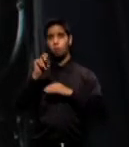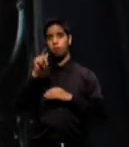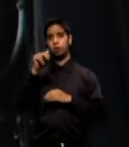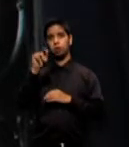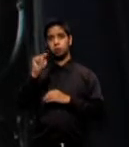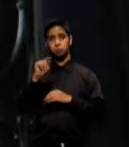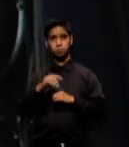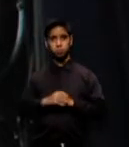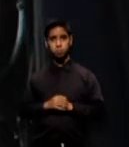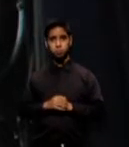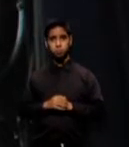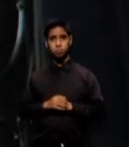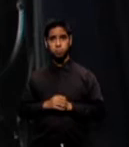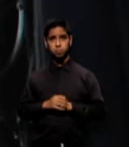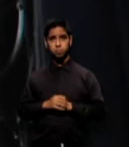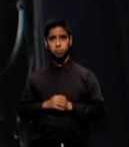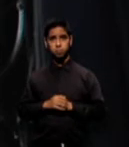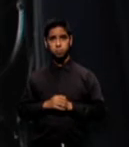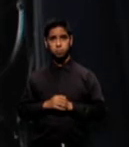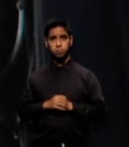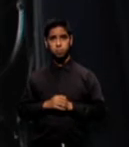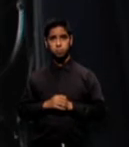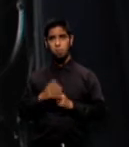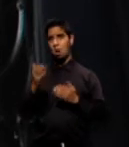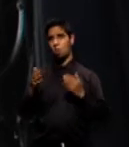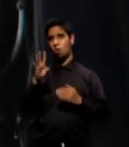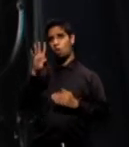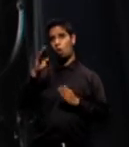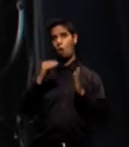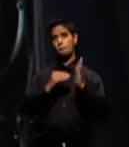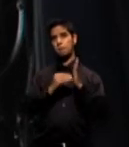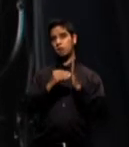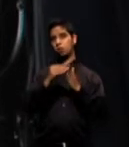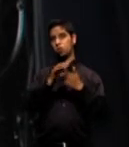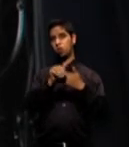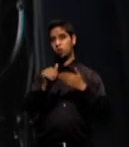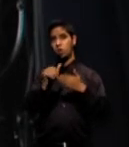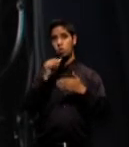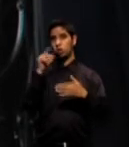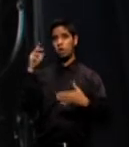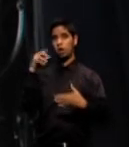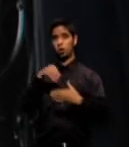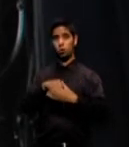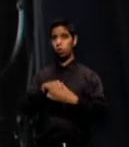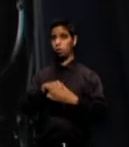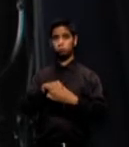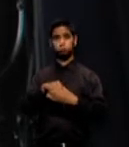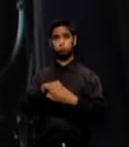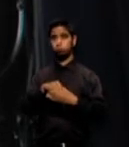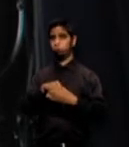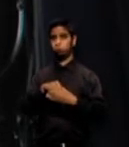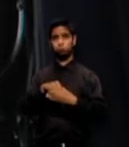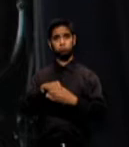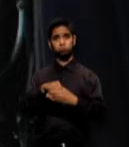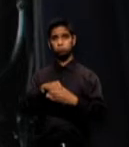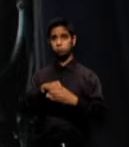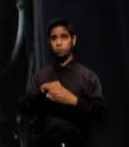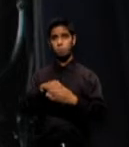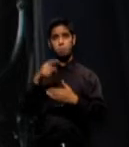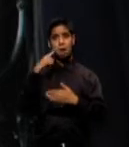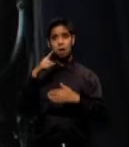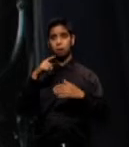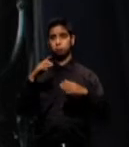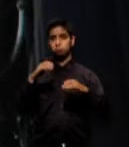de Comunidad, un 10-year budget previsto de 4 billones de dólares, no incluye mucha infraestructura orientada en la infraestructura.